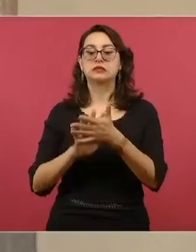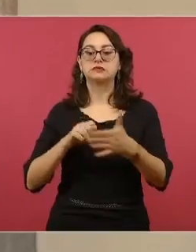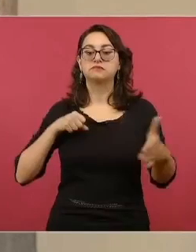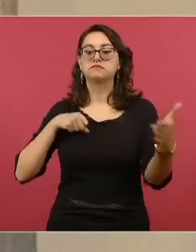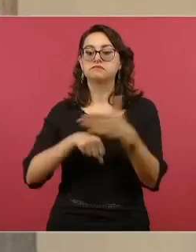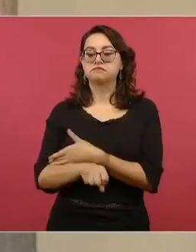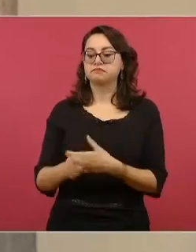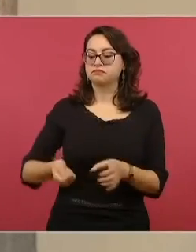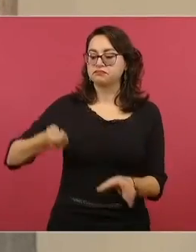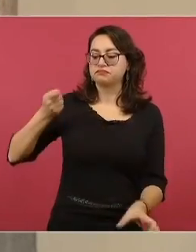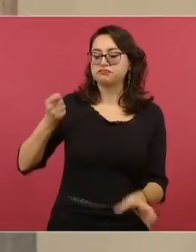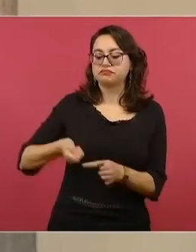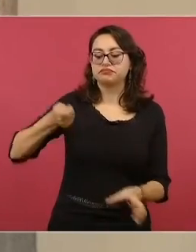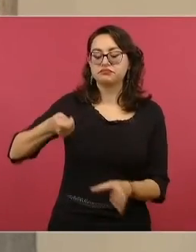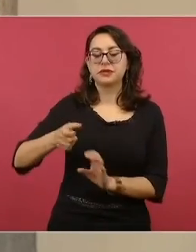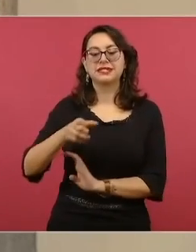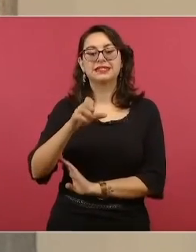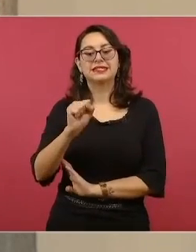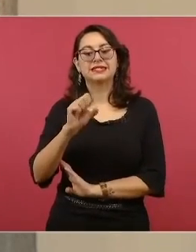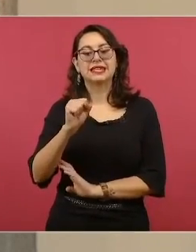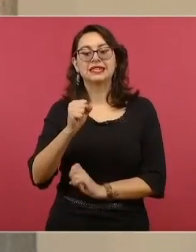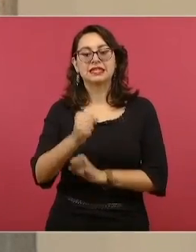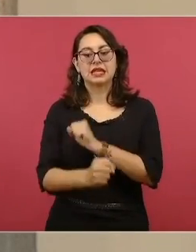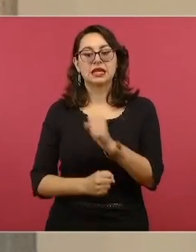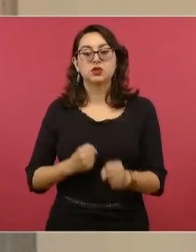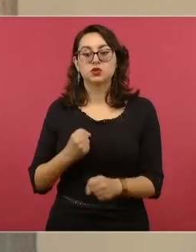60 años de prisión. Adelante.